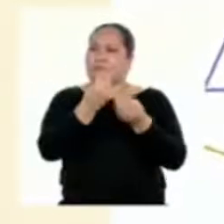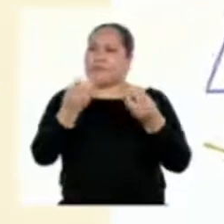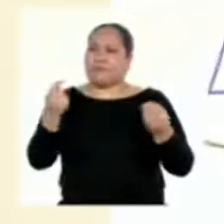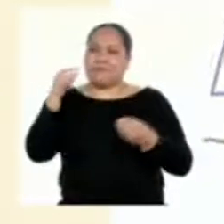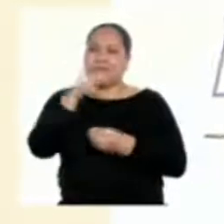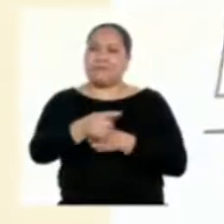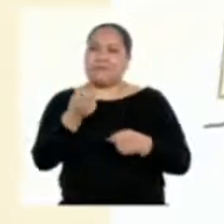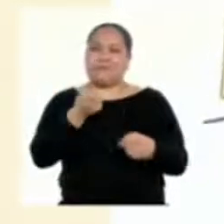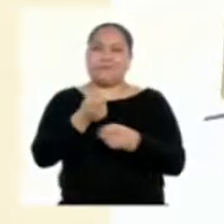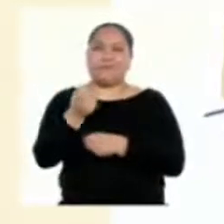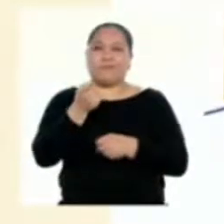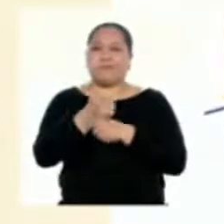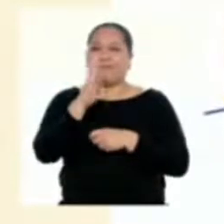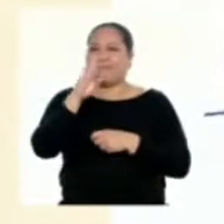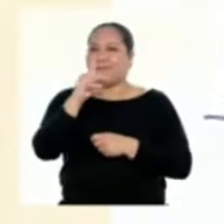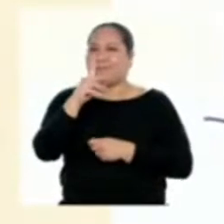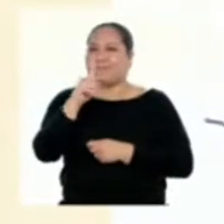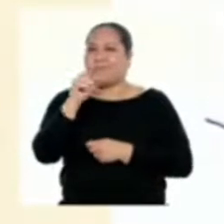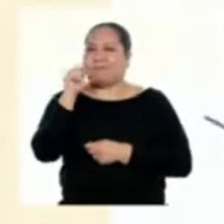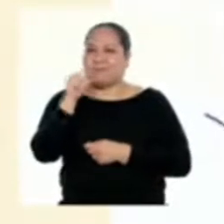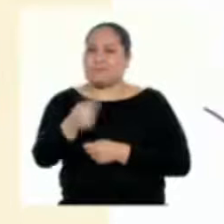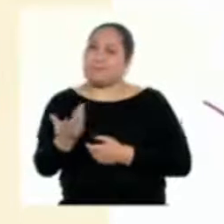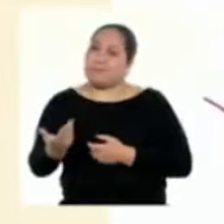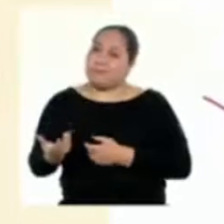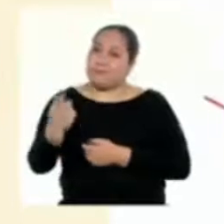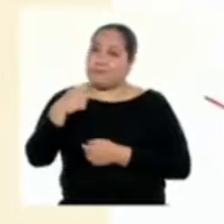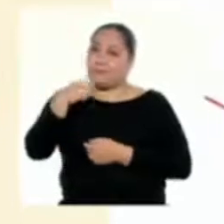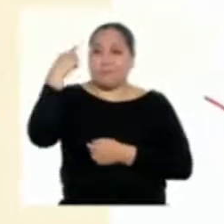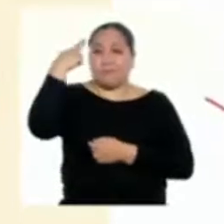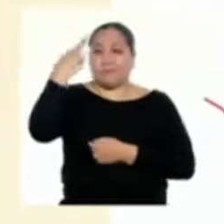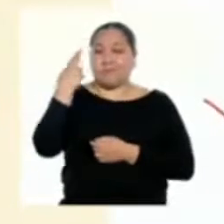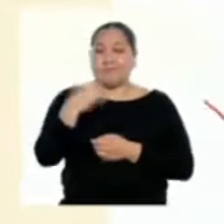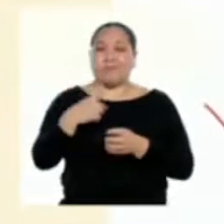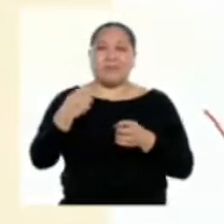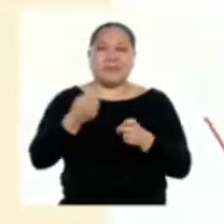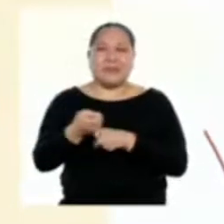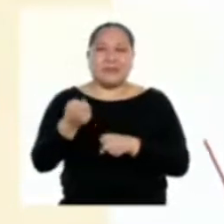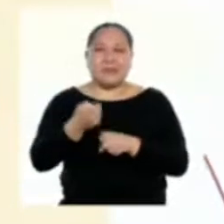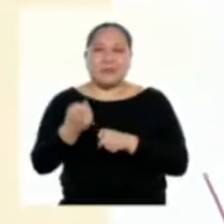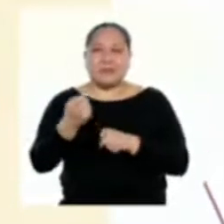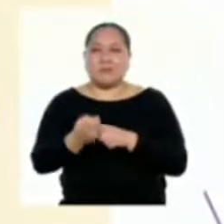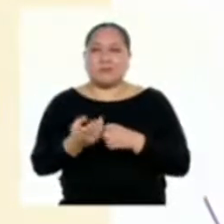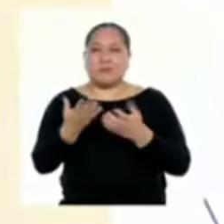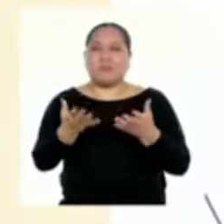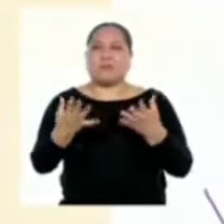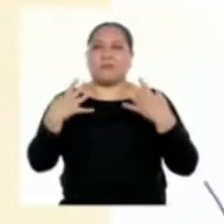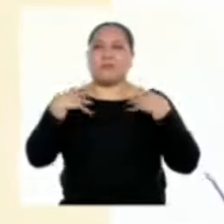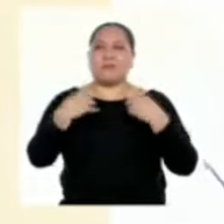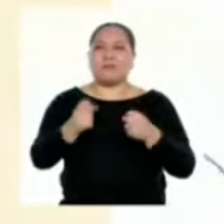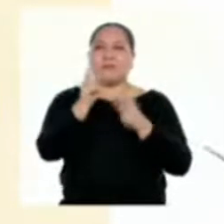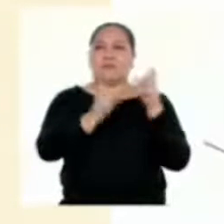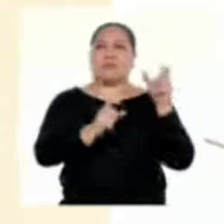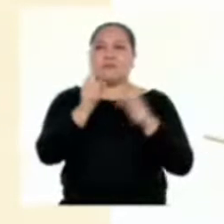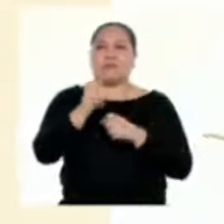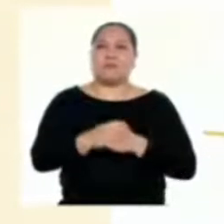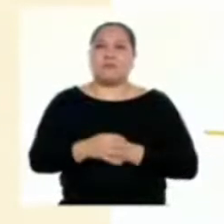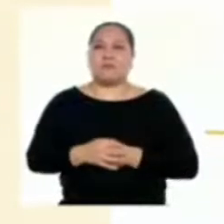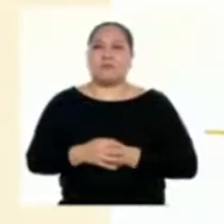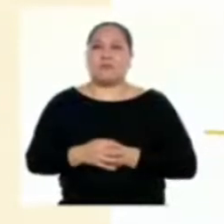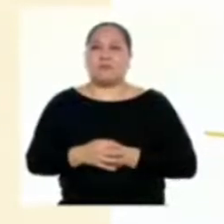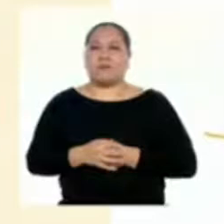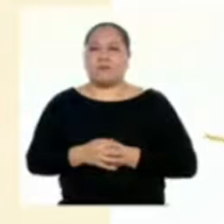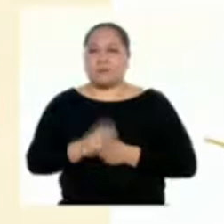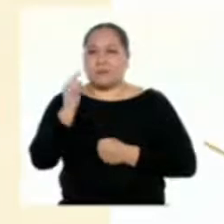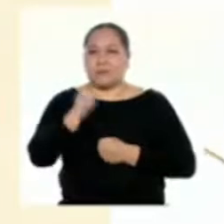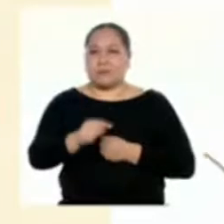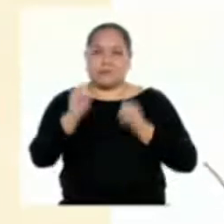biodiversidad y por lo tanto repercuten en la situación y la salud humana en todo el mundo Aquí me queda muy